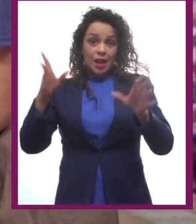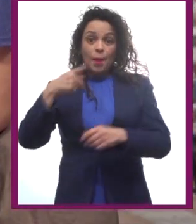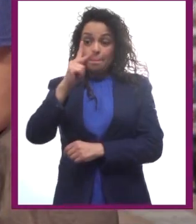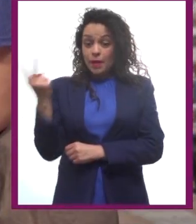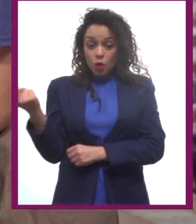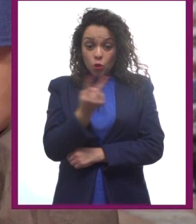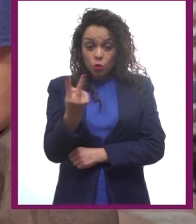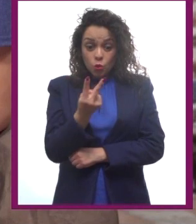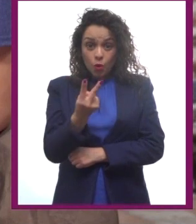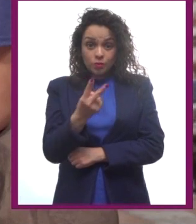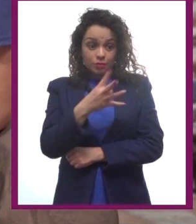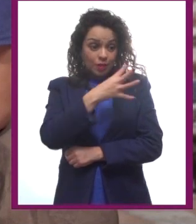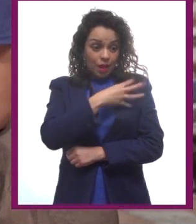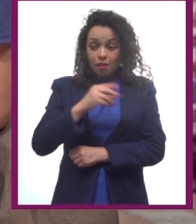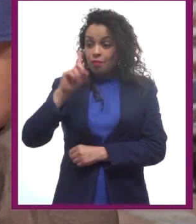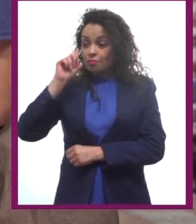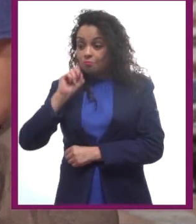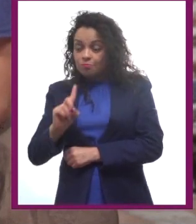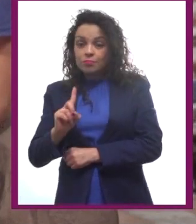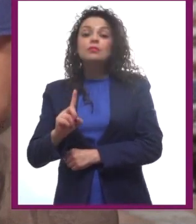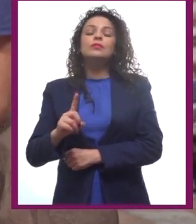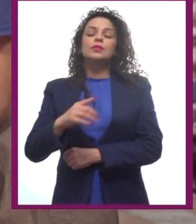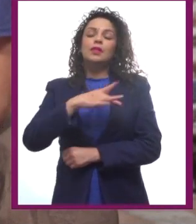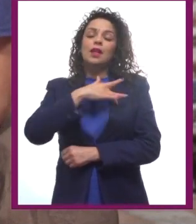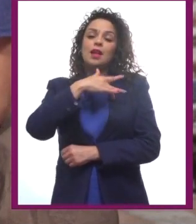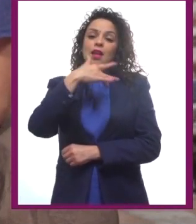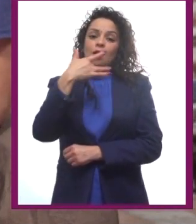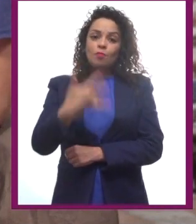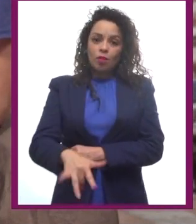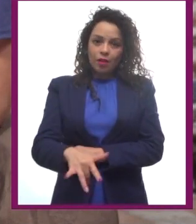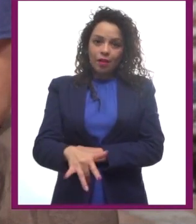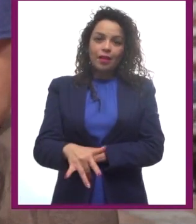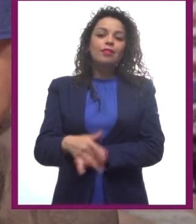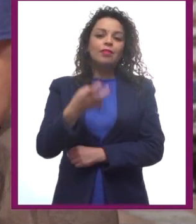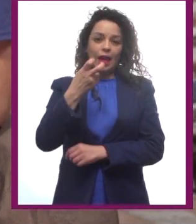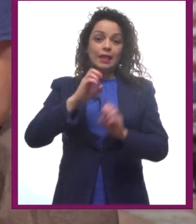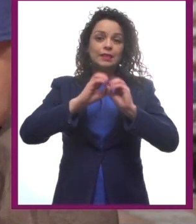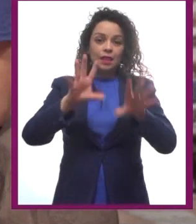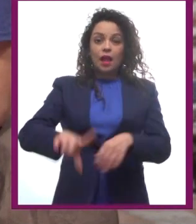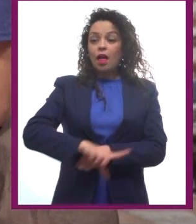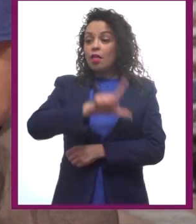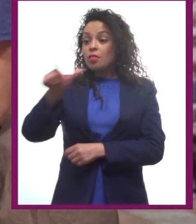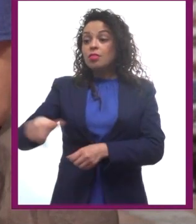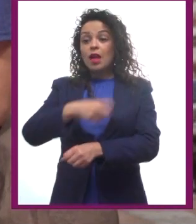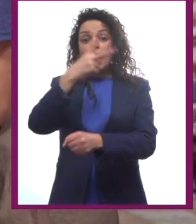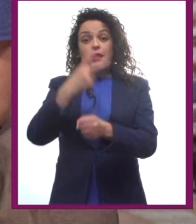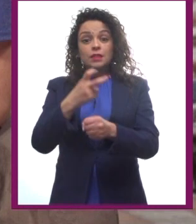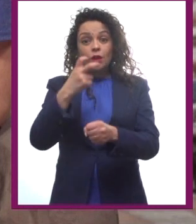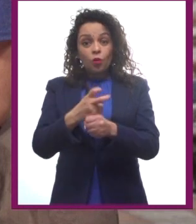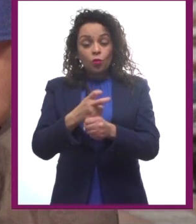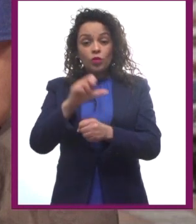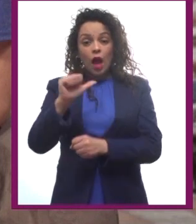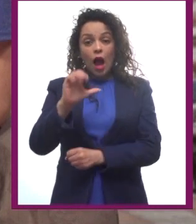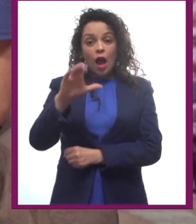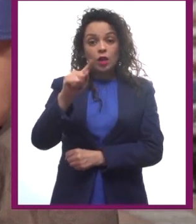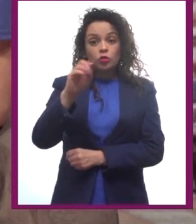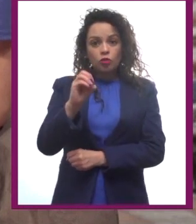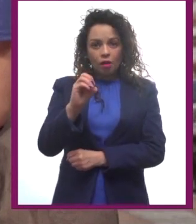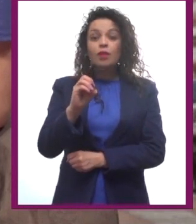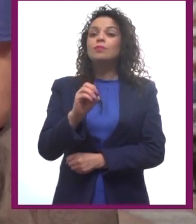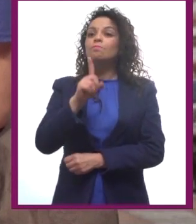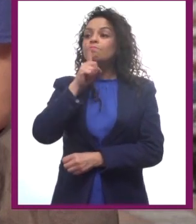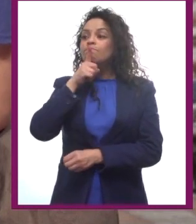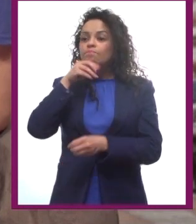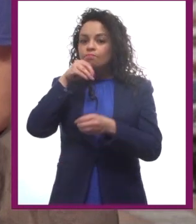jóvenes crea ese cambio. Entonces, el segundo acto girará en torno a cómo, en secreto,